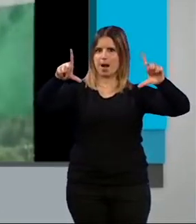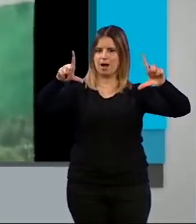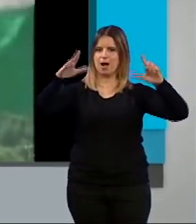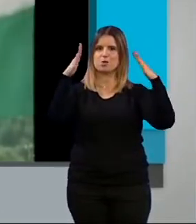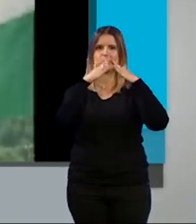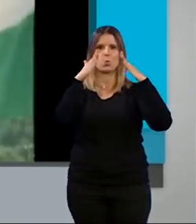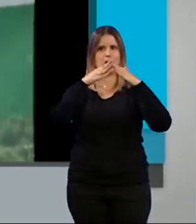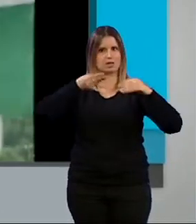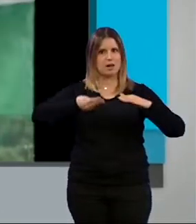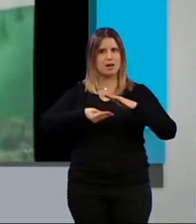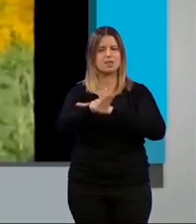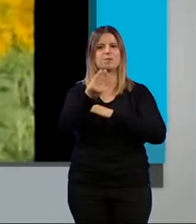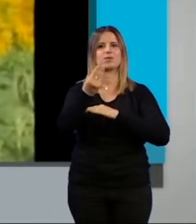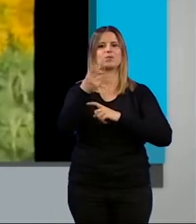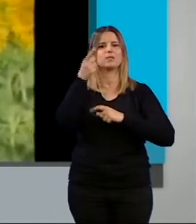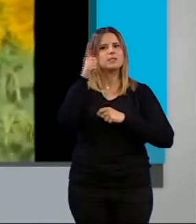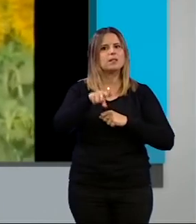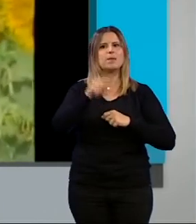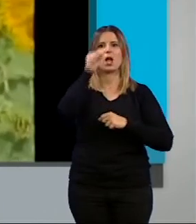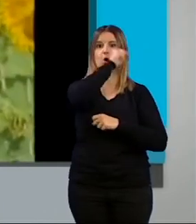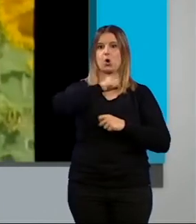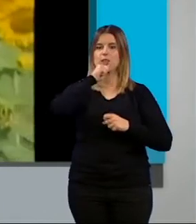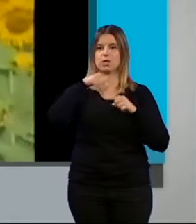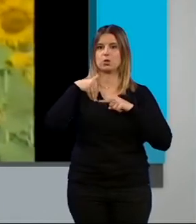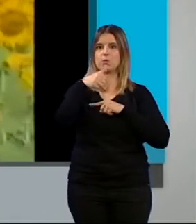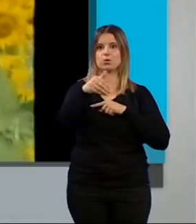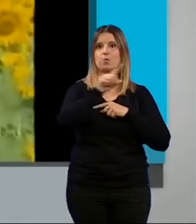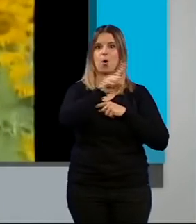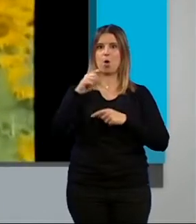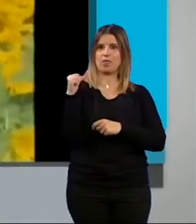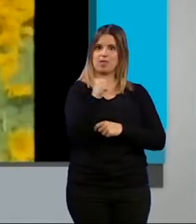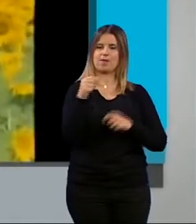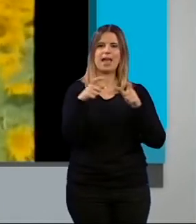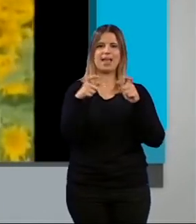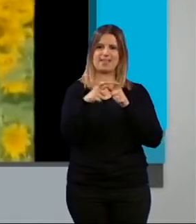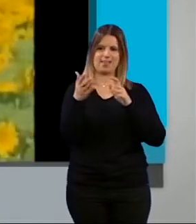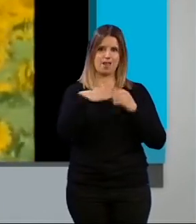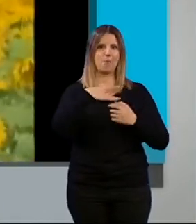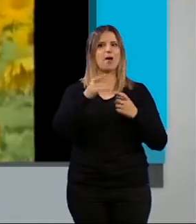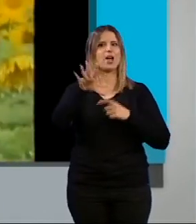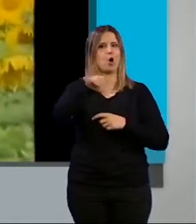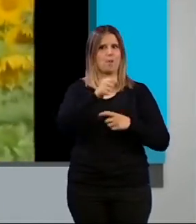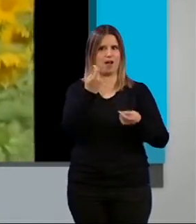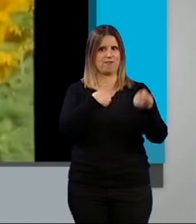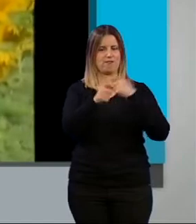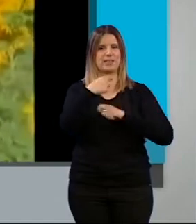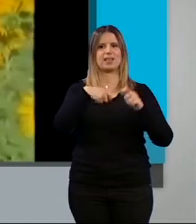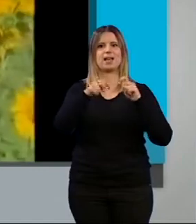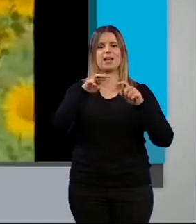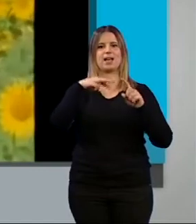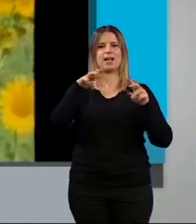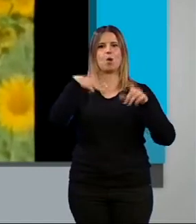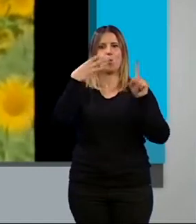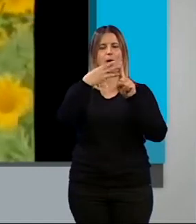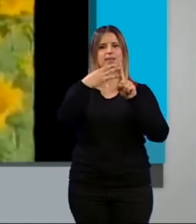casa natal y se celebrará un concierto el próximo día 11 de abril cuyas entradas ya están a la venta en redentradas.com y en las